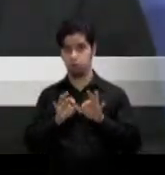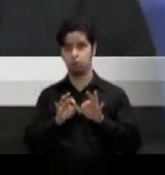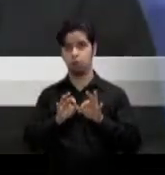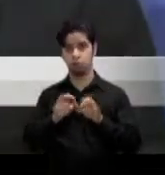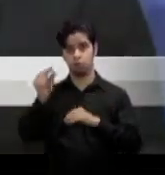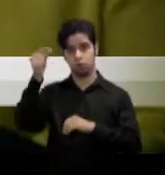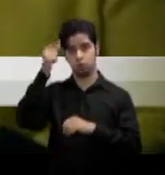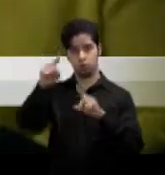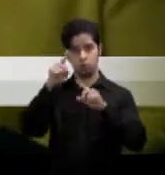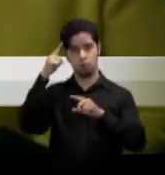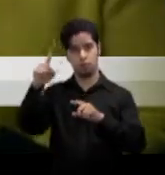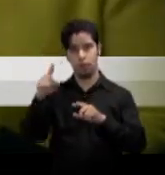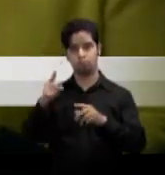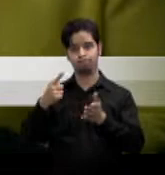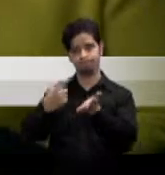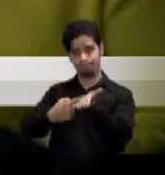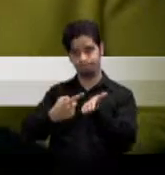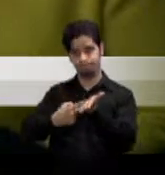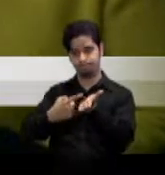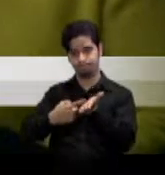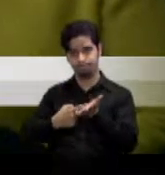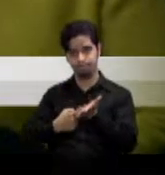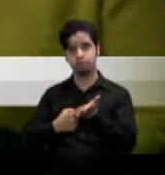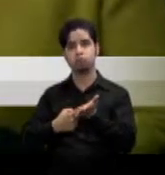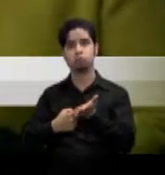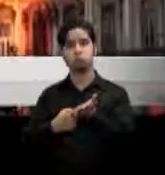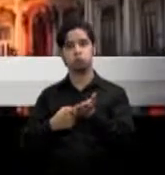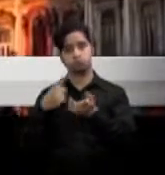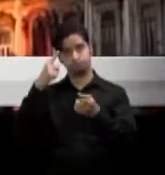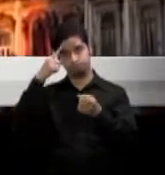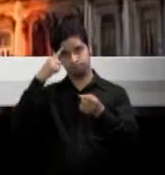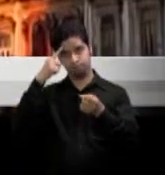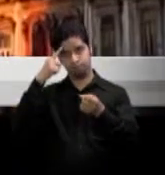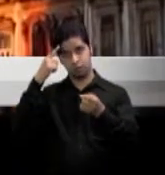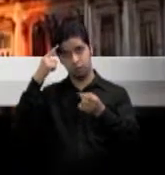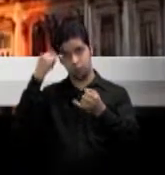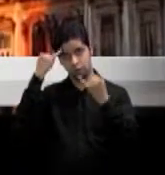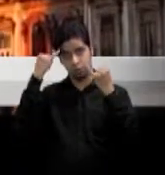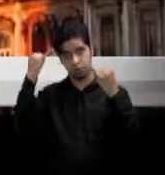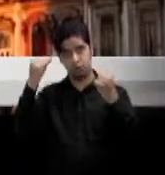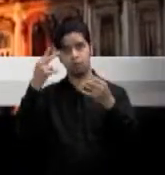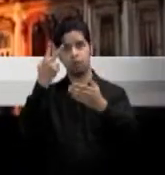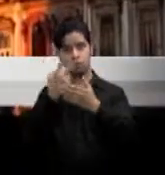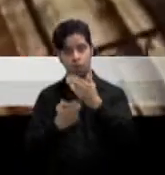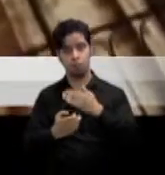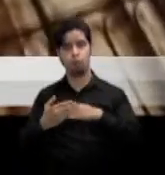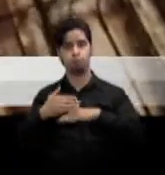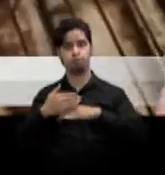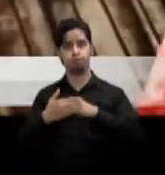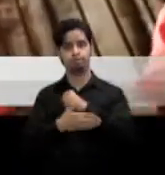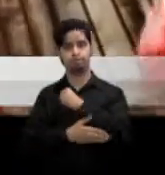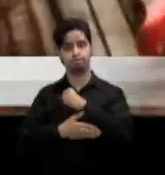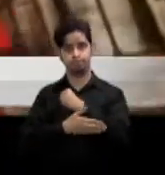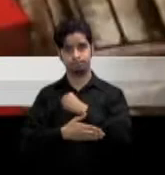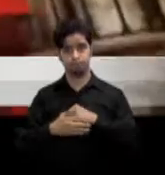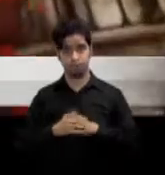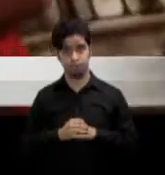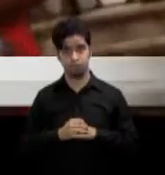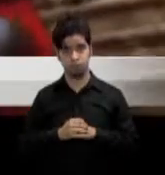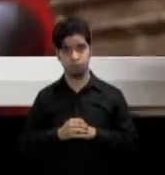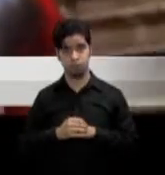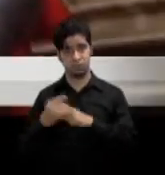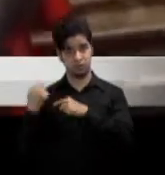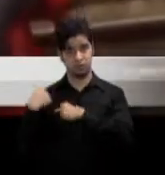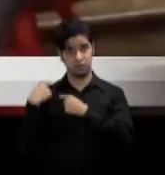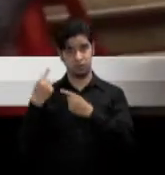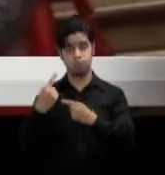estadounidense y cubano la comitiva busca impulsar el intercambio económico entre ambos países en la primera misión desde el anuncio de presidente